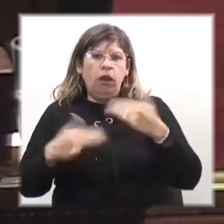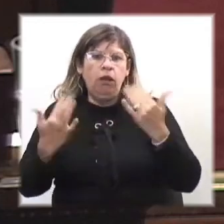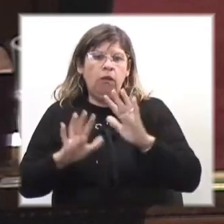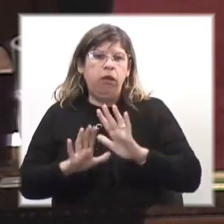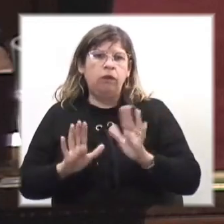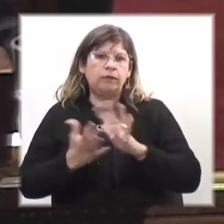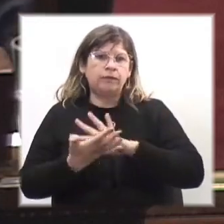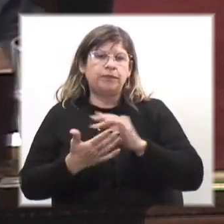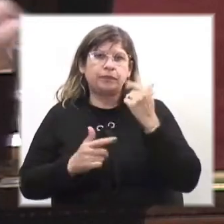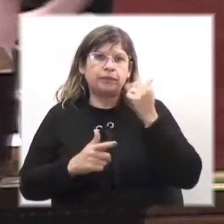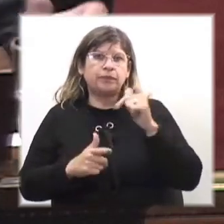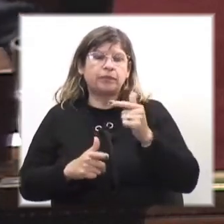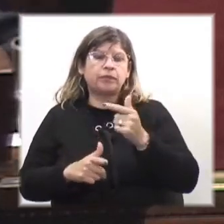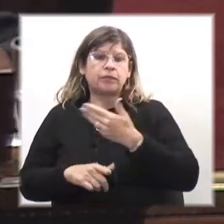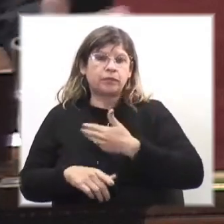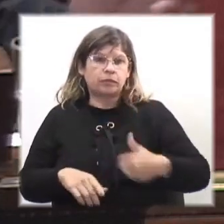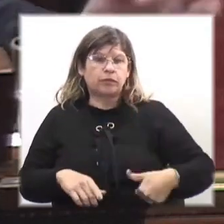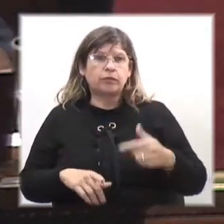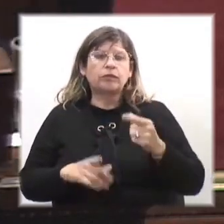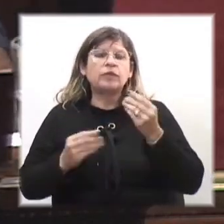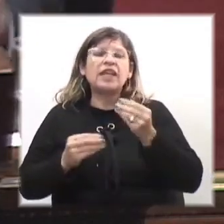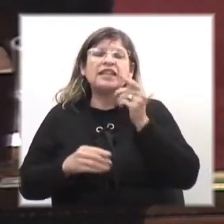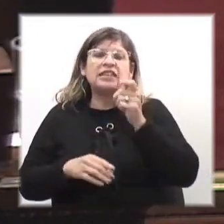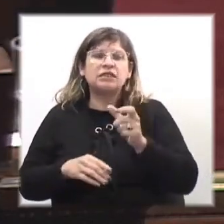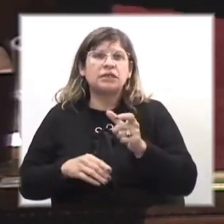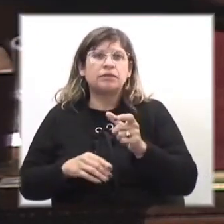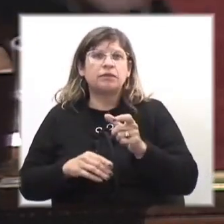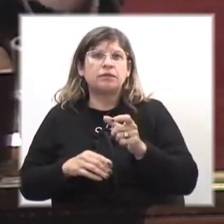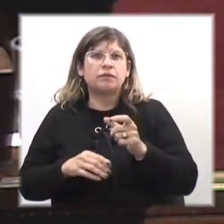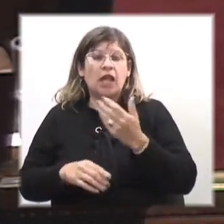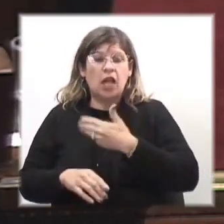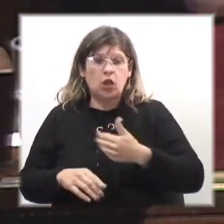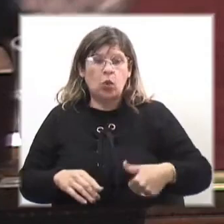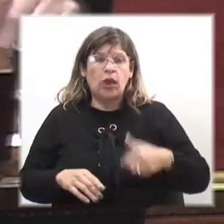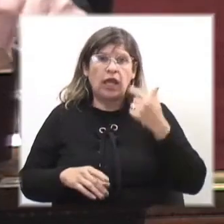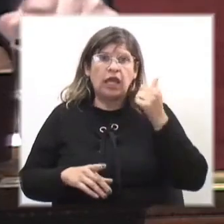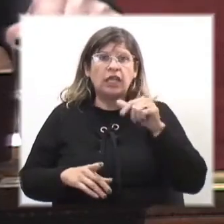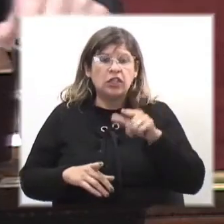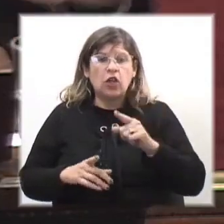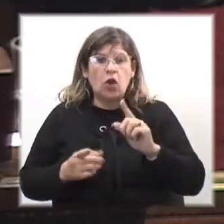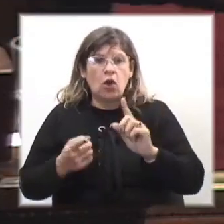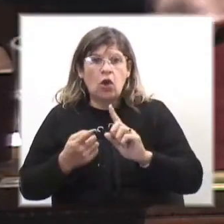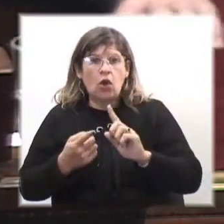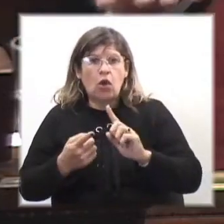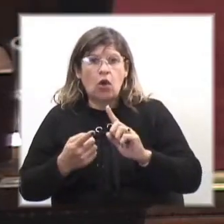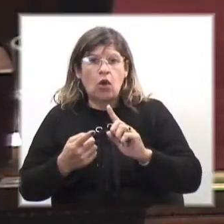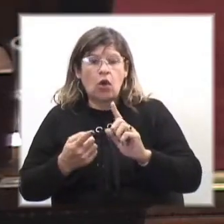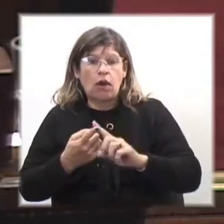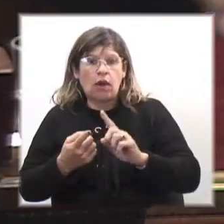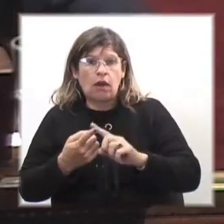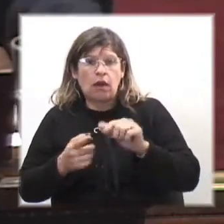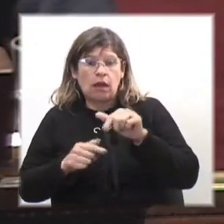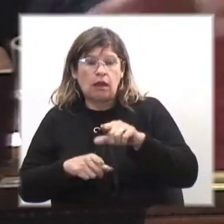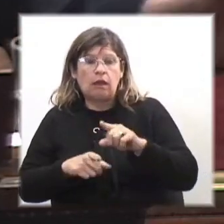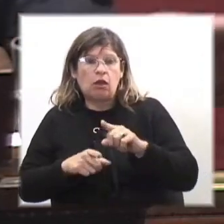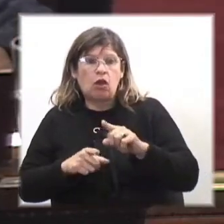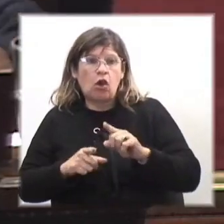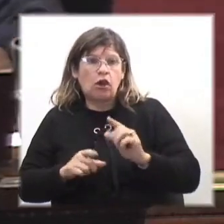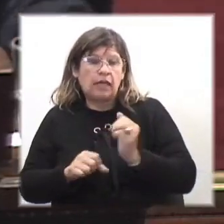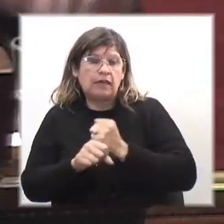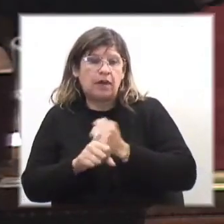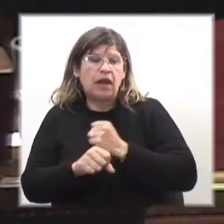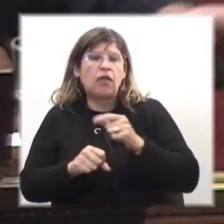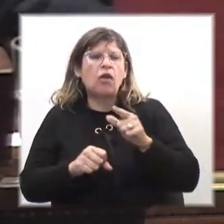naturaleza por parte del empleador. ¿Qué significa esto? El empleador se arregla con el patrón, che, me teme tanto de